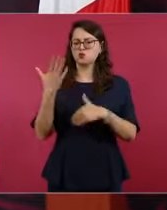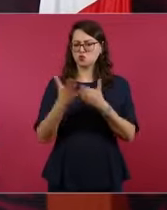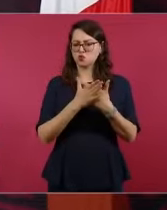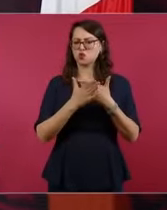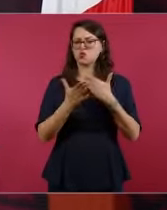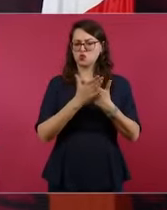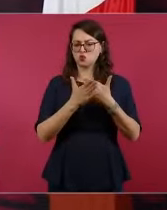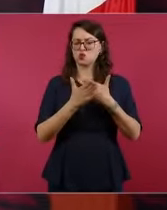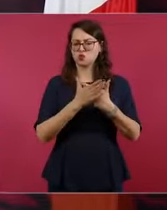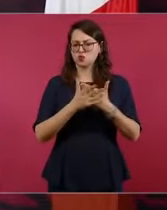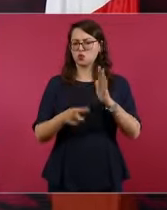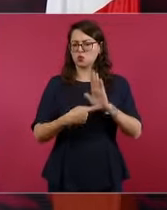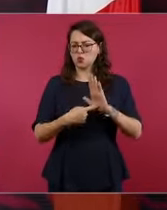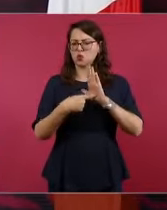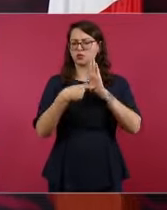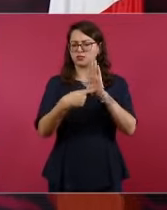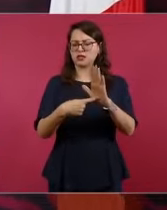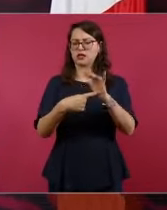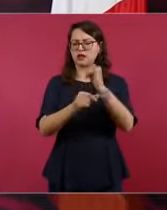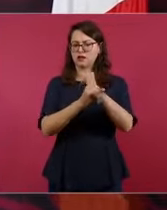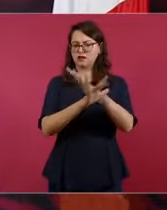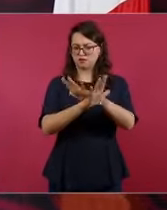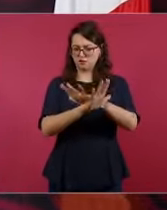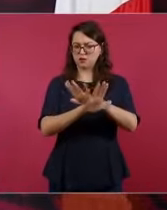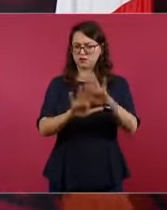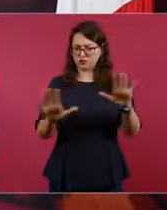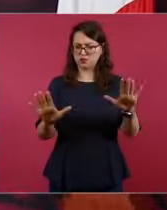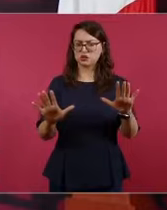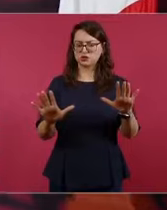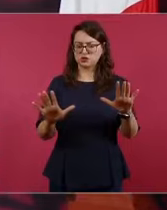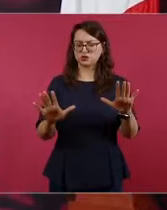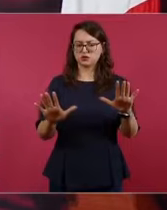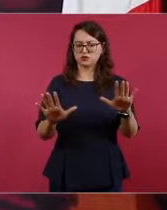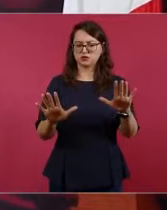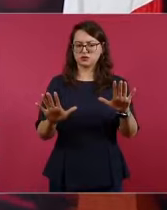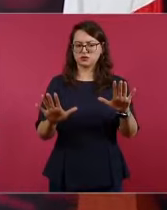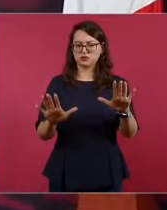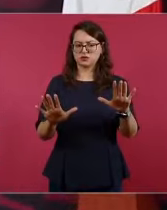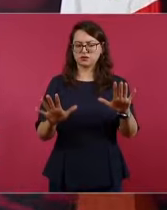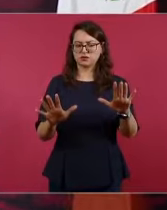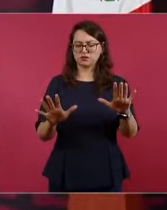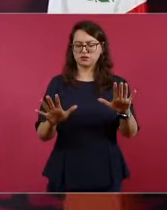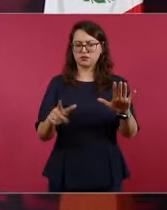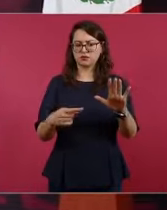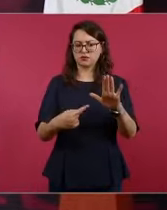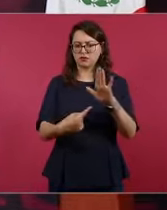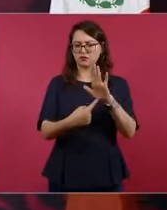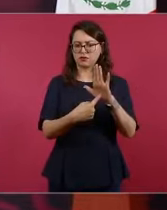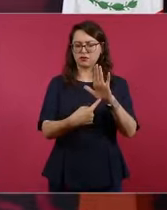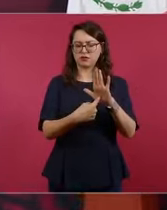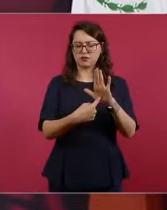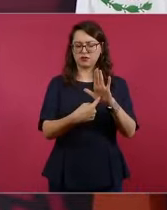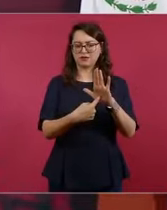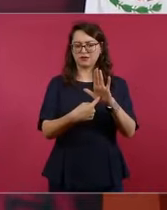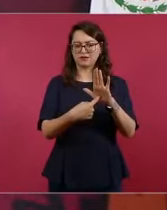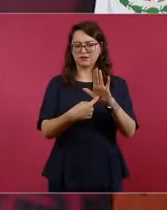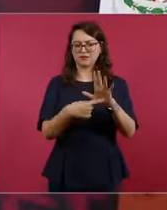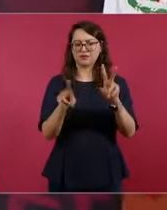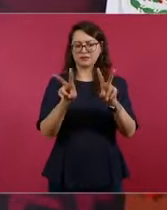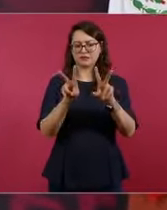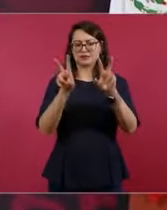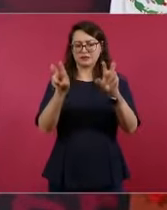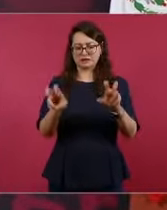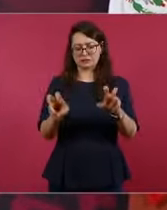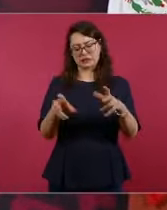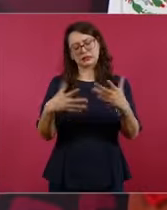los lamentables asesinatos de